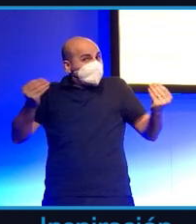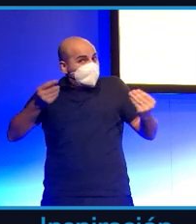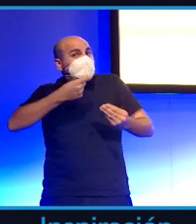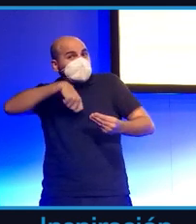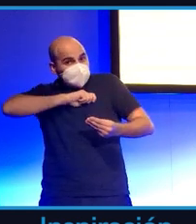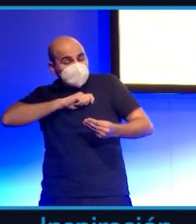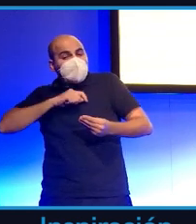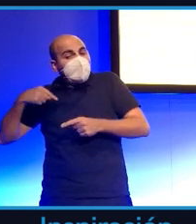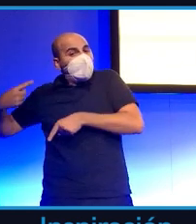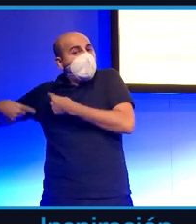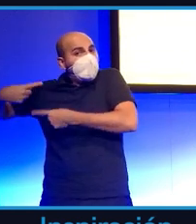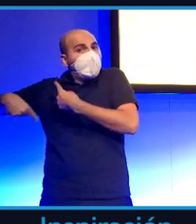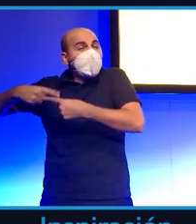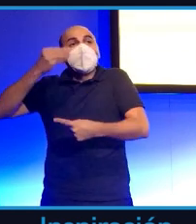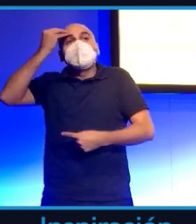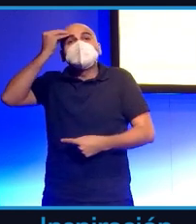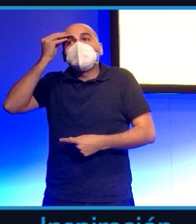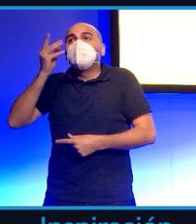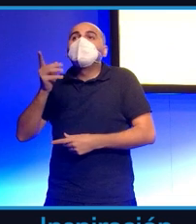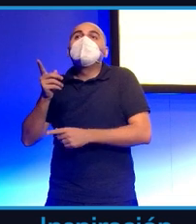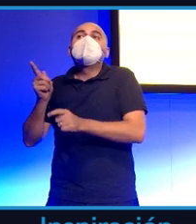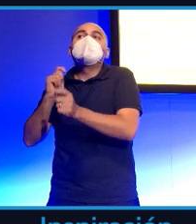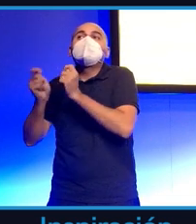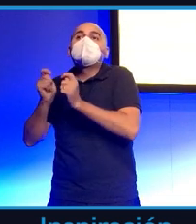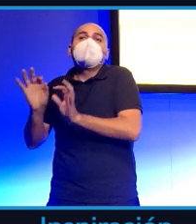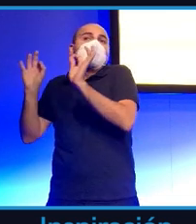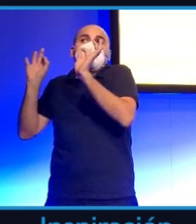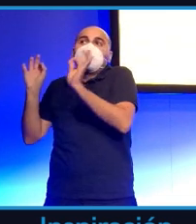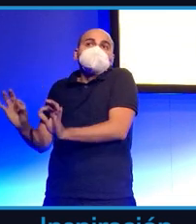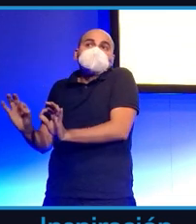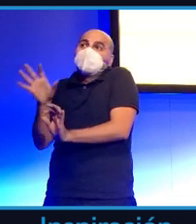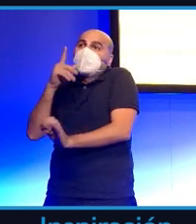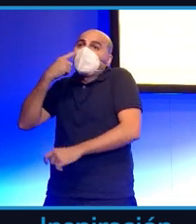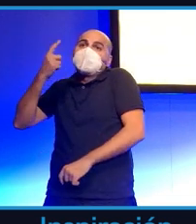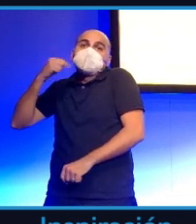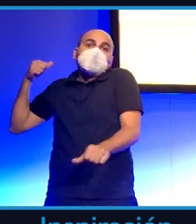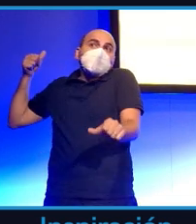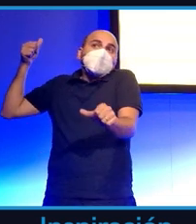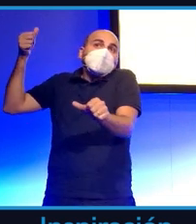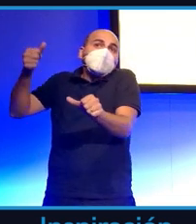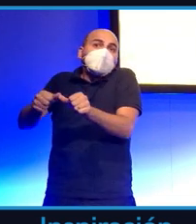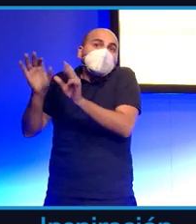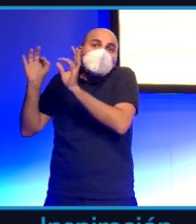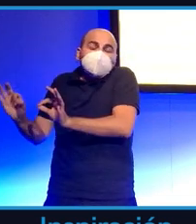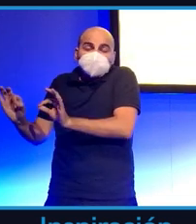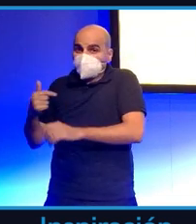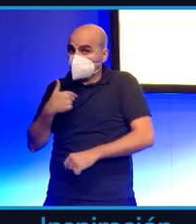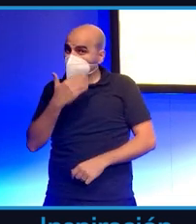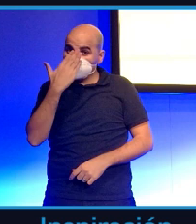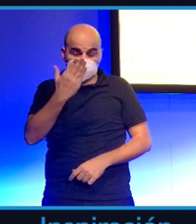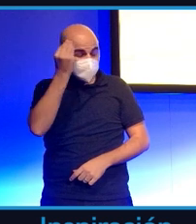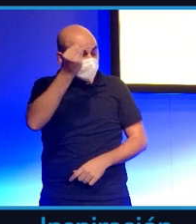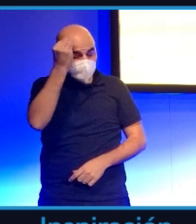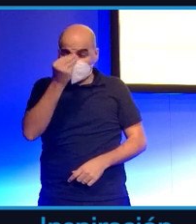que el periodismo es así como ellos lo han consumido. Y yo creo que no, que no es así. En muchos casos